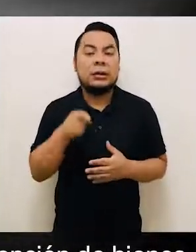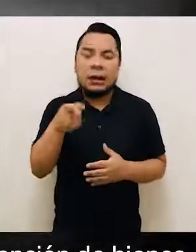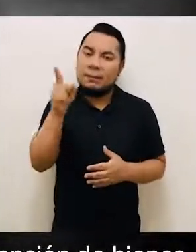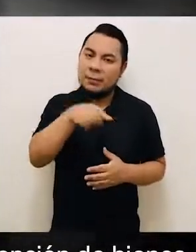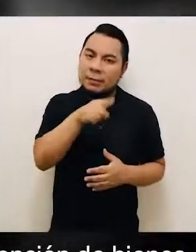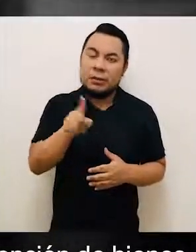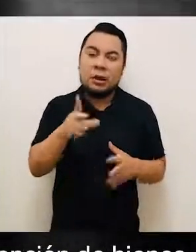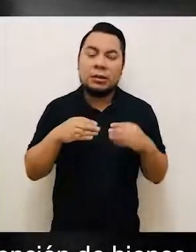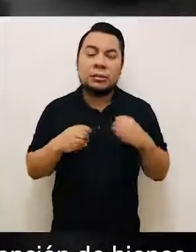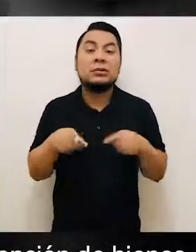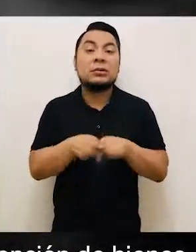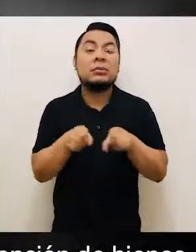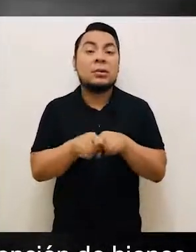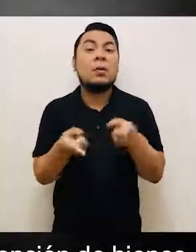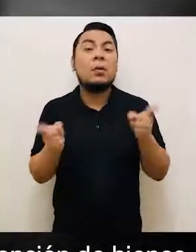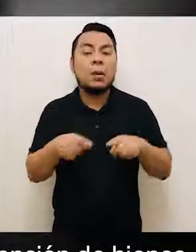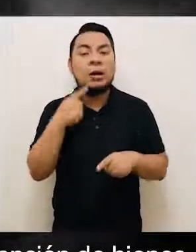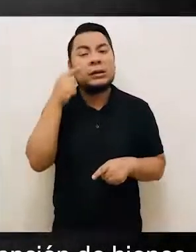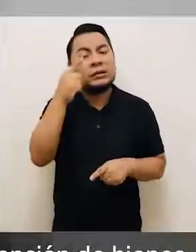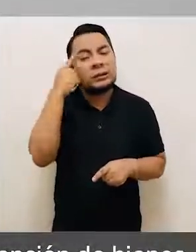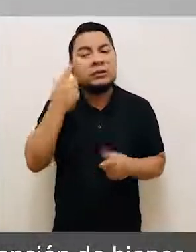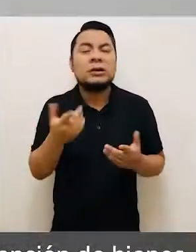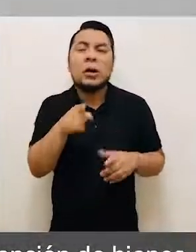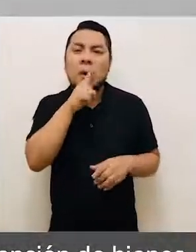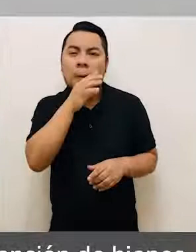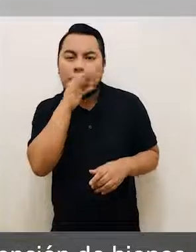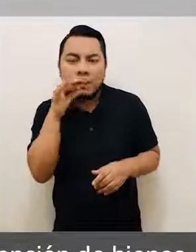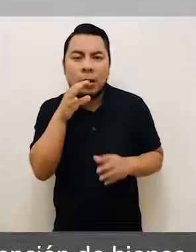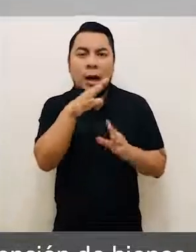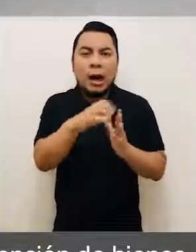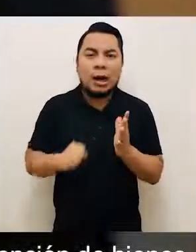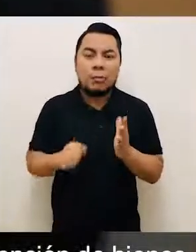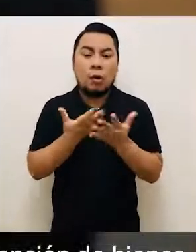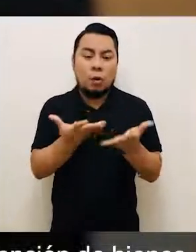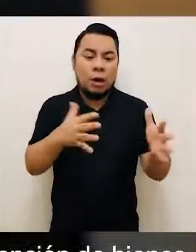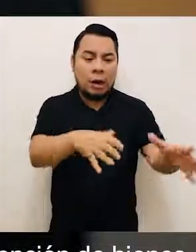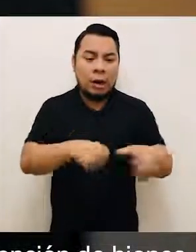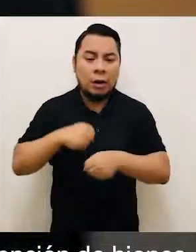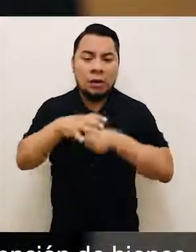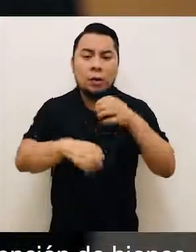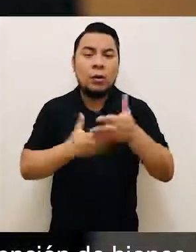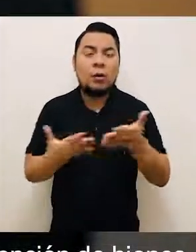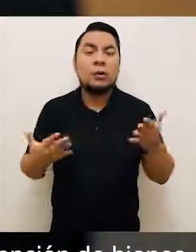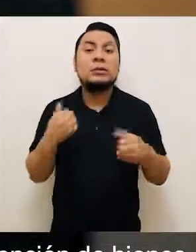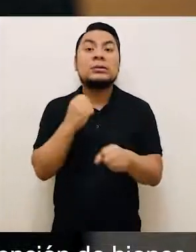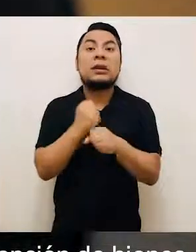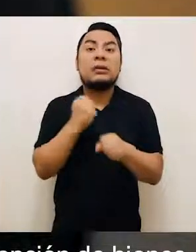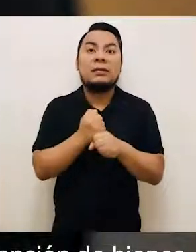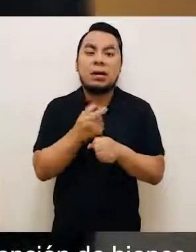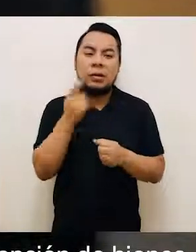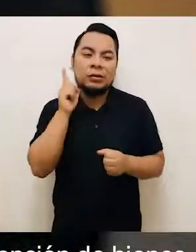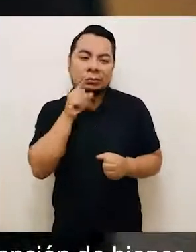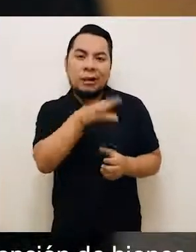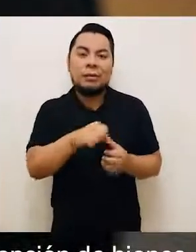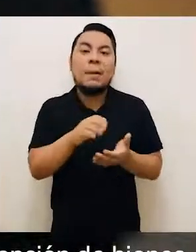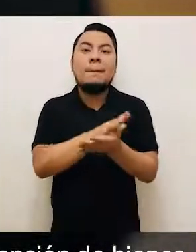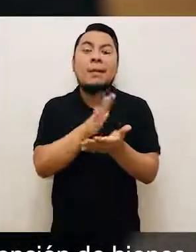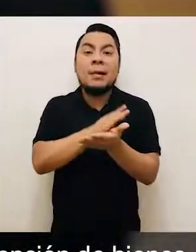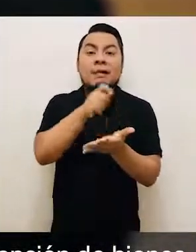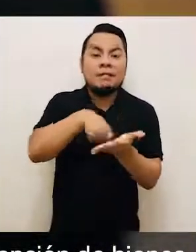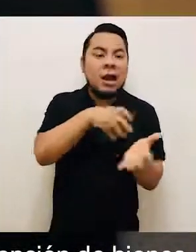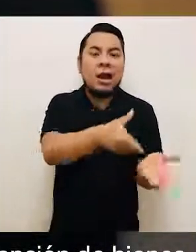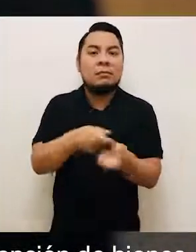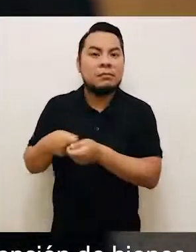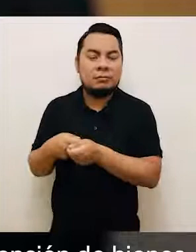existe daño, pérdida, destrucción, ocultamiento o retención de bienes, instrumentos de trabajo, documentos